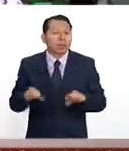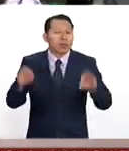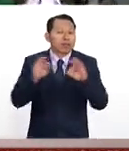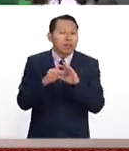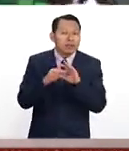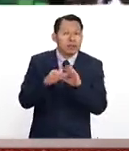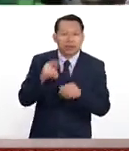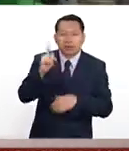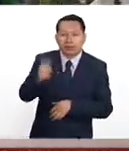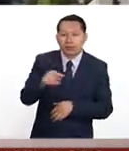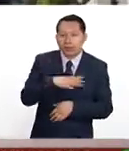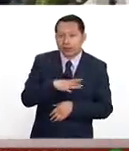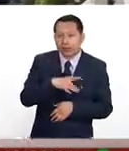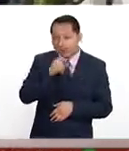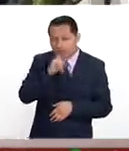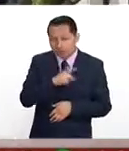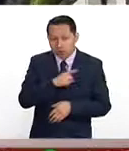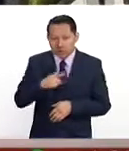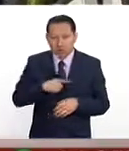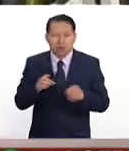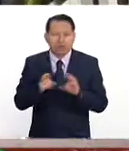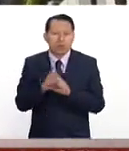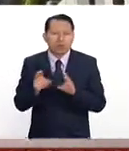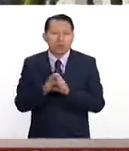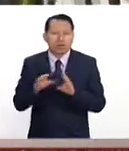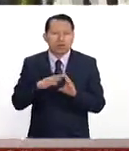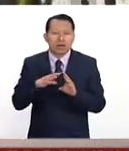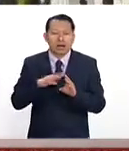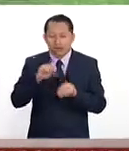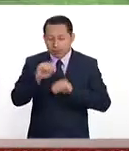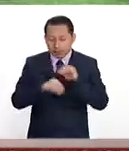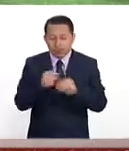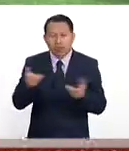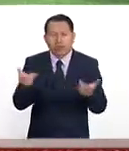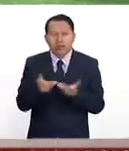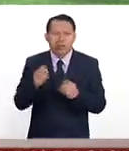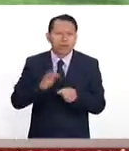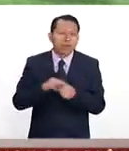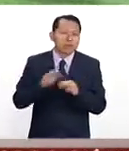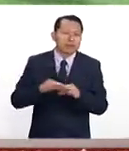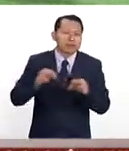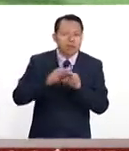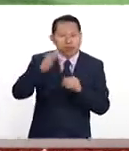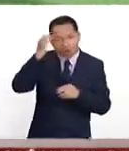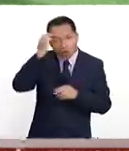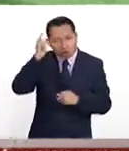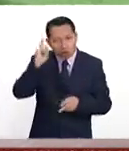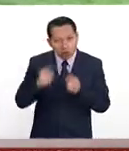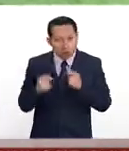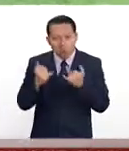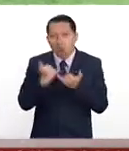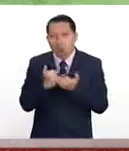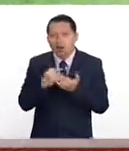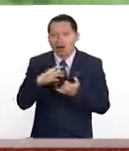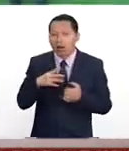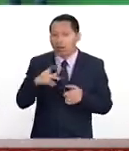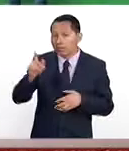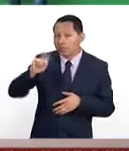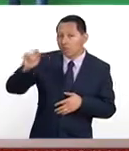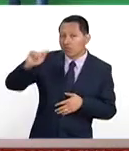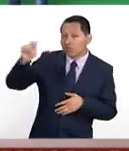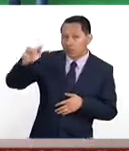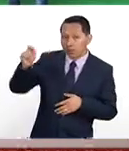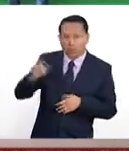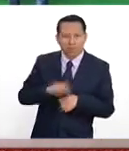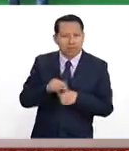Es decir, que debemos buscar desarrollar áreas del conocimiento y formar profesionistas en este